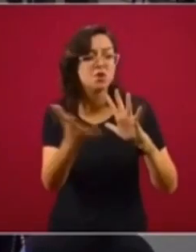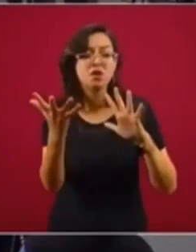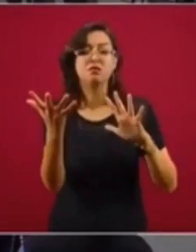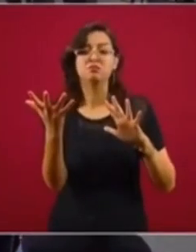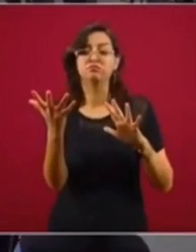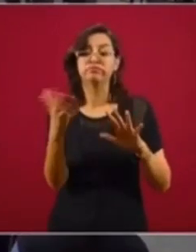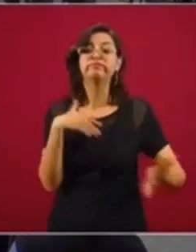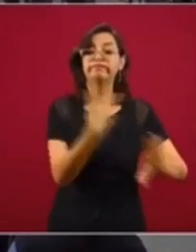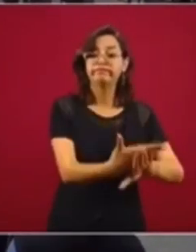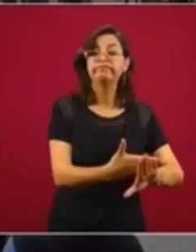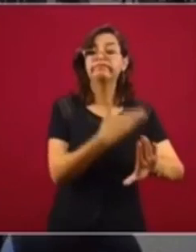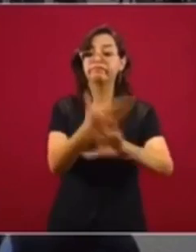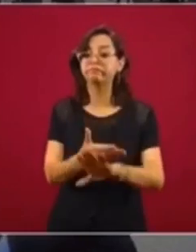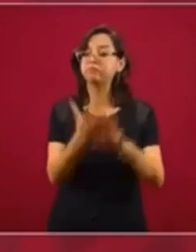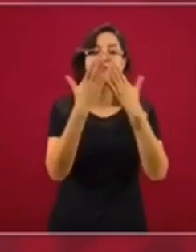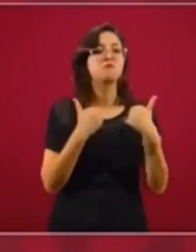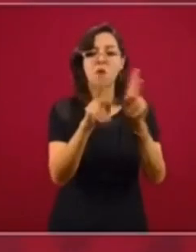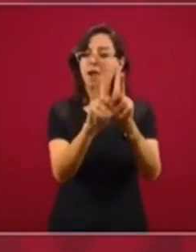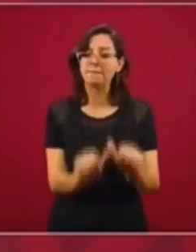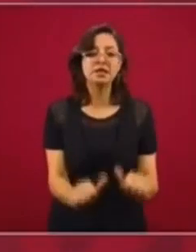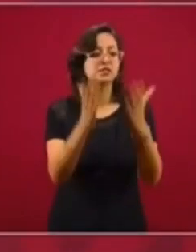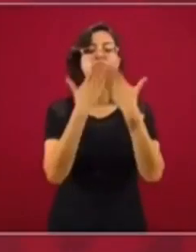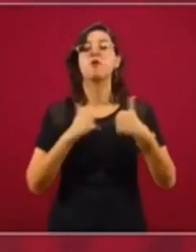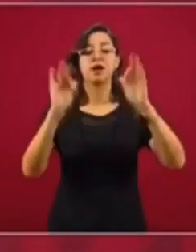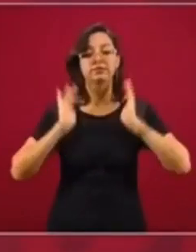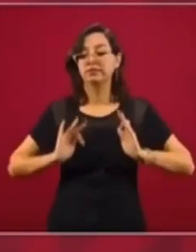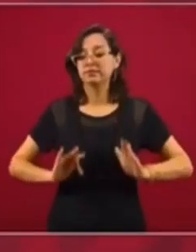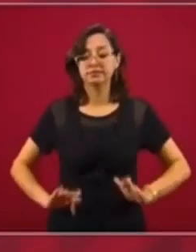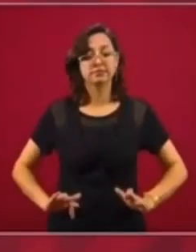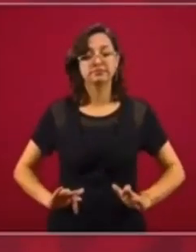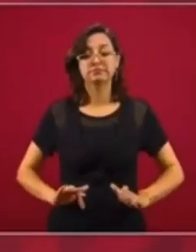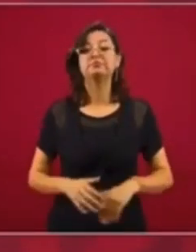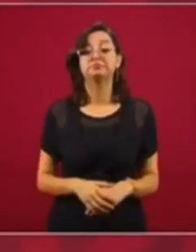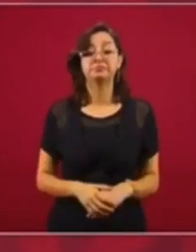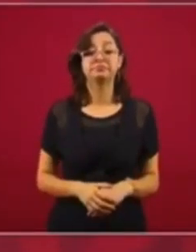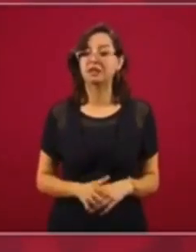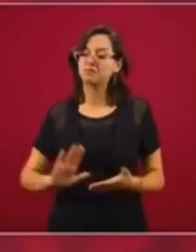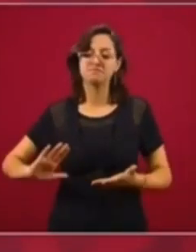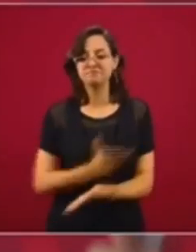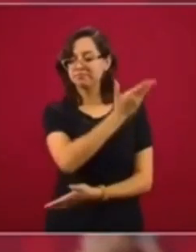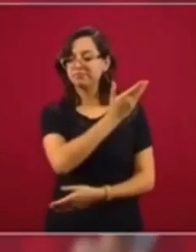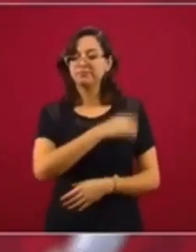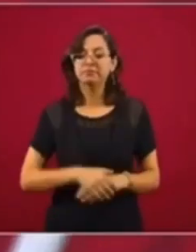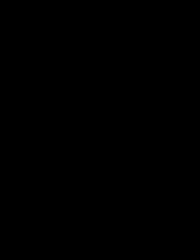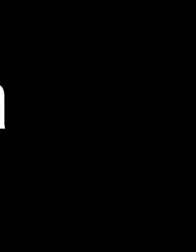que altera la paz, la tranquilidad. Eso es lo que estamos haciendo a un lado.